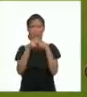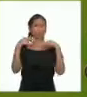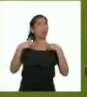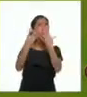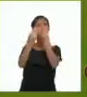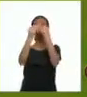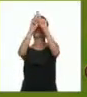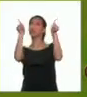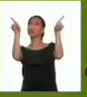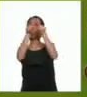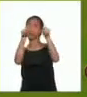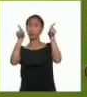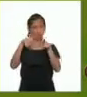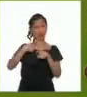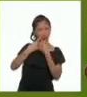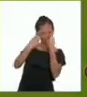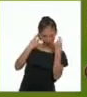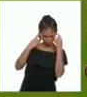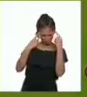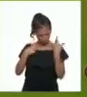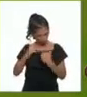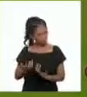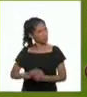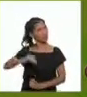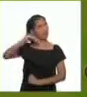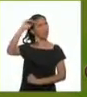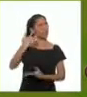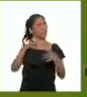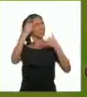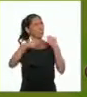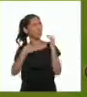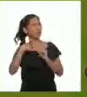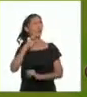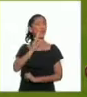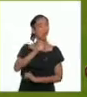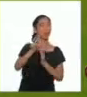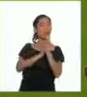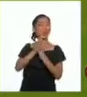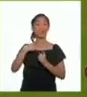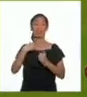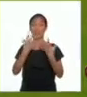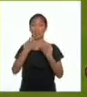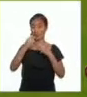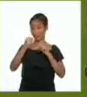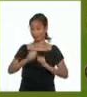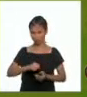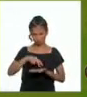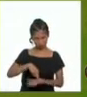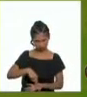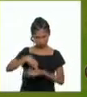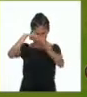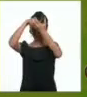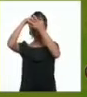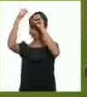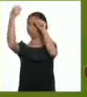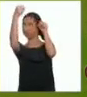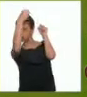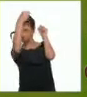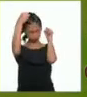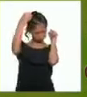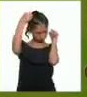por eso cuando me preguntan ¿qué quiero hacer cuando sea grande? yo respondo quiero ser un astronauta y traer la luz de las estrellas